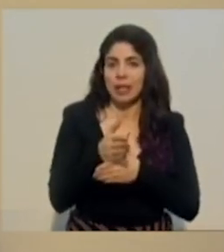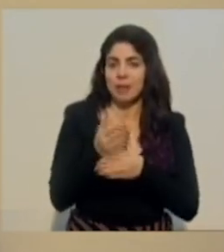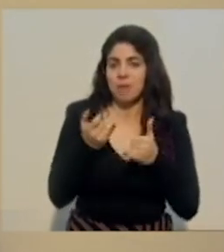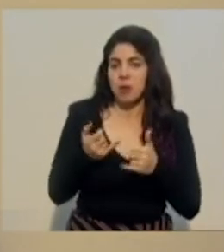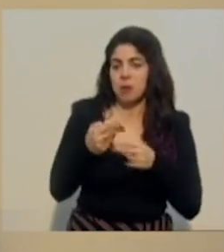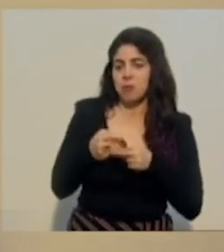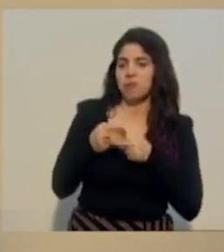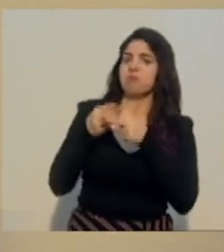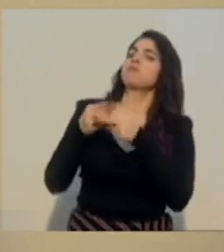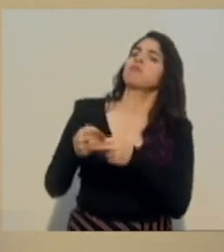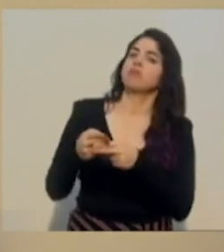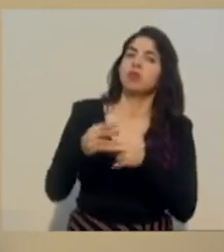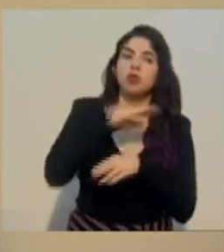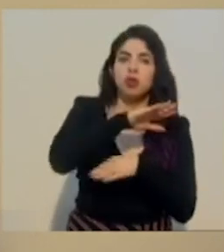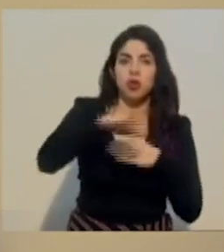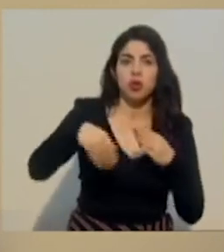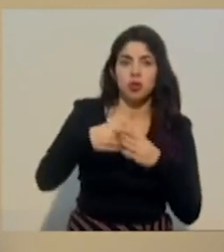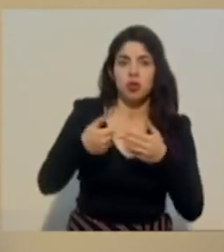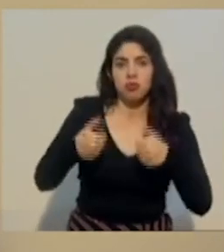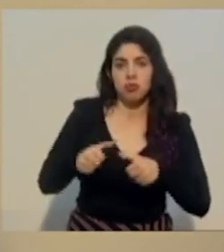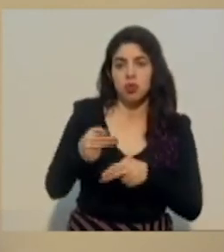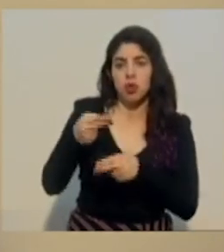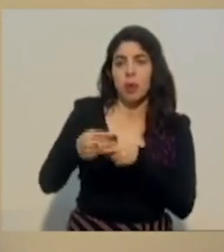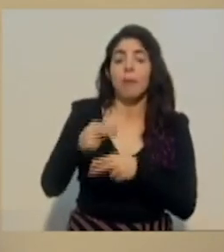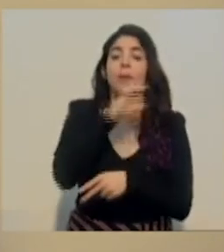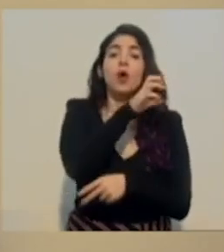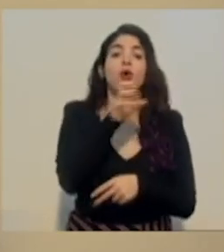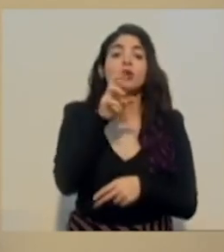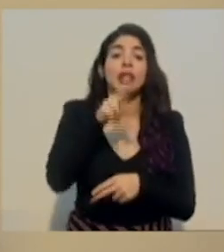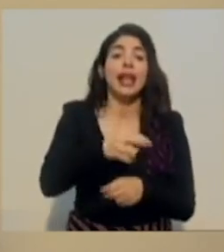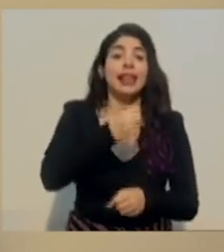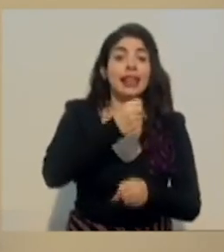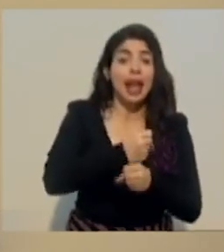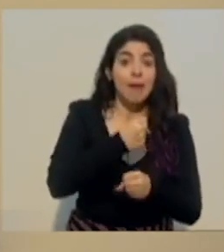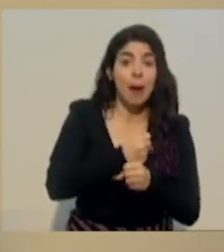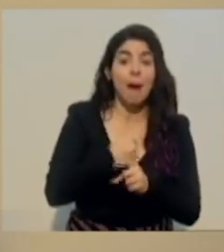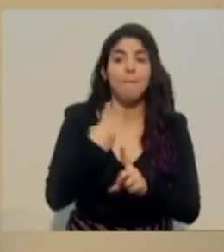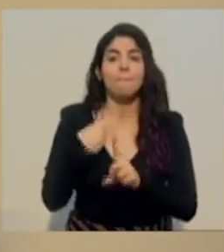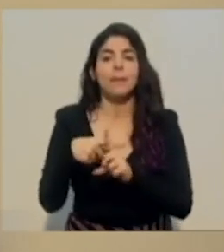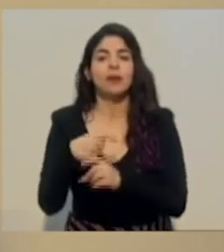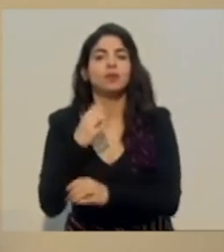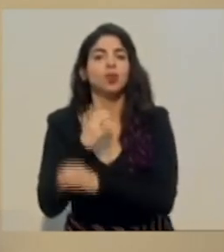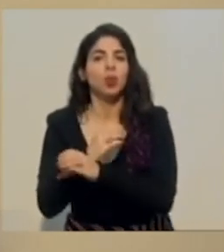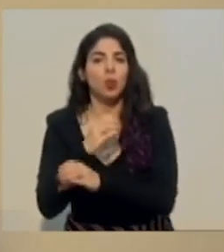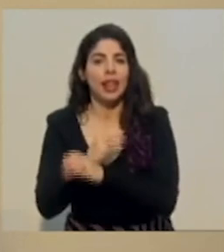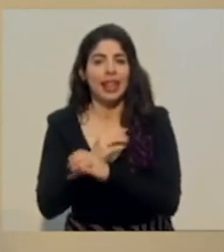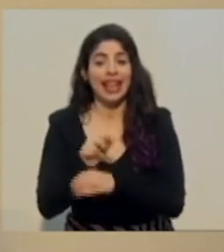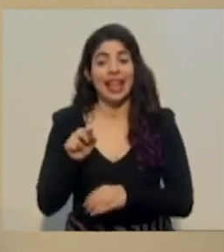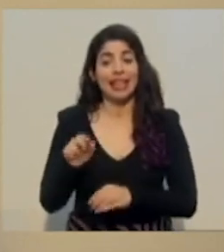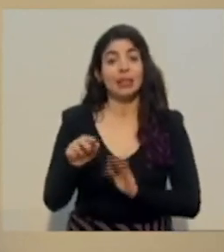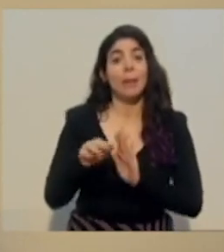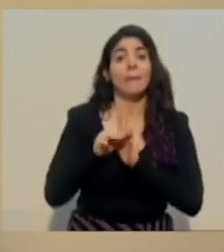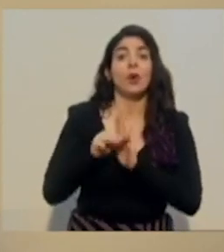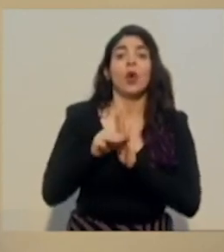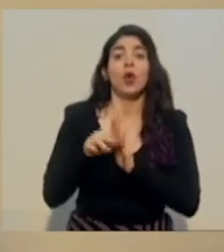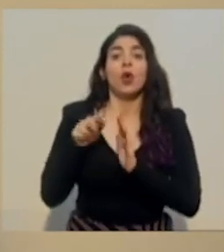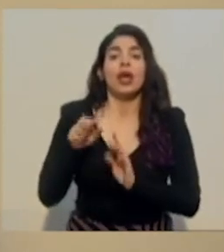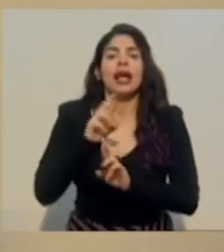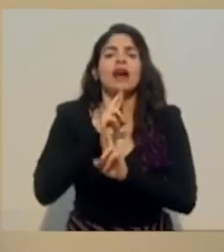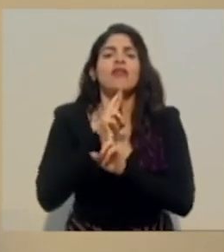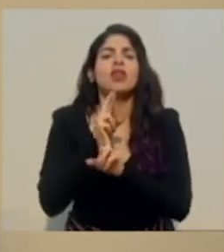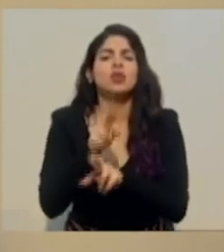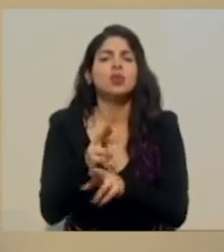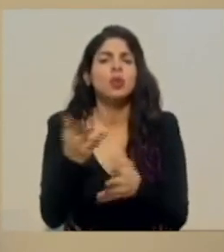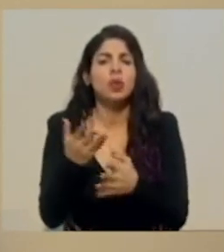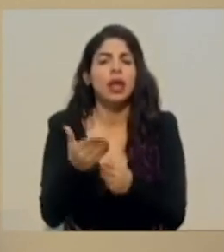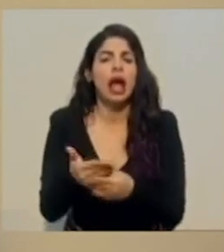forma colectiva, Costa Rica trabaja y se cuida. Este modelo es resultado de el trabajo